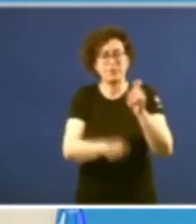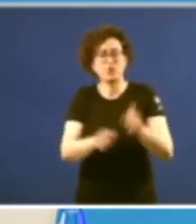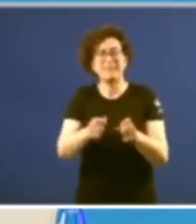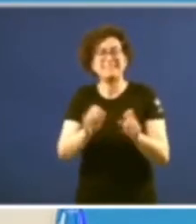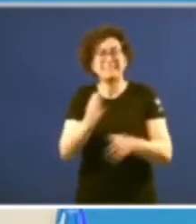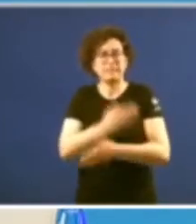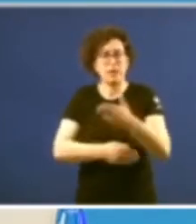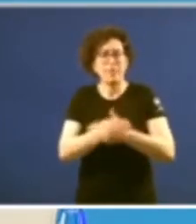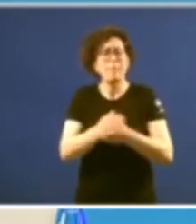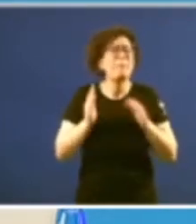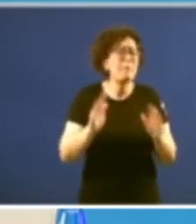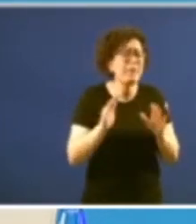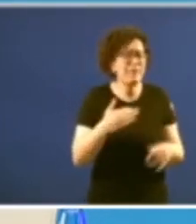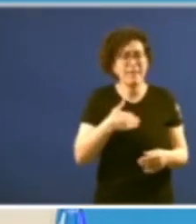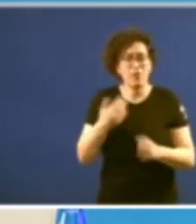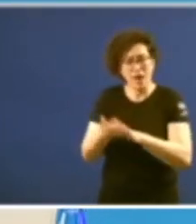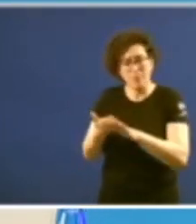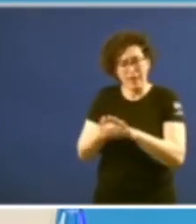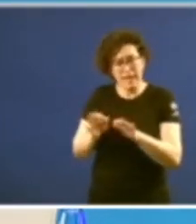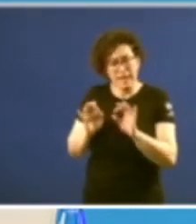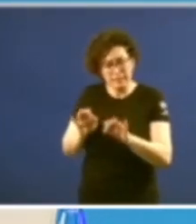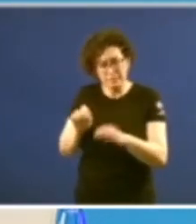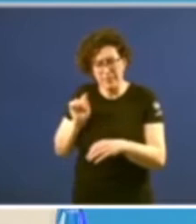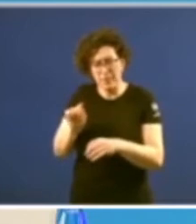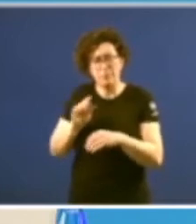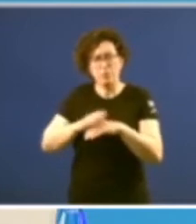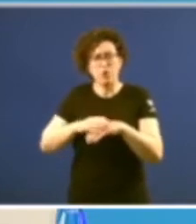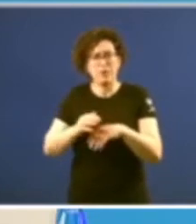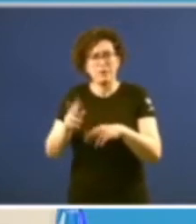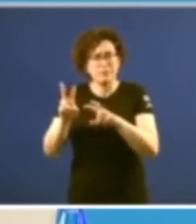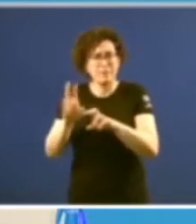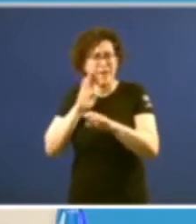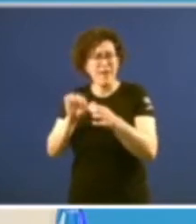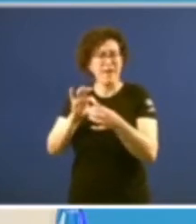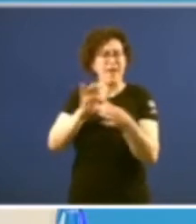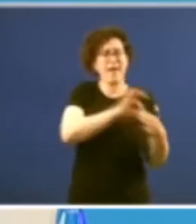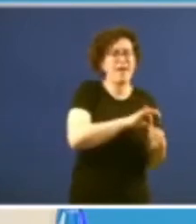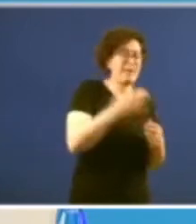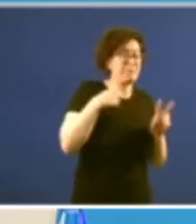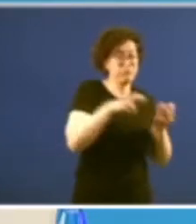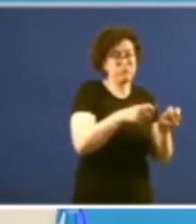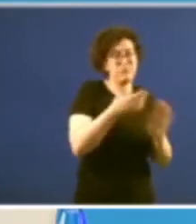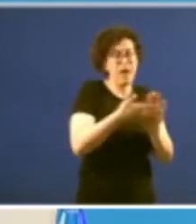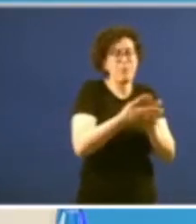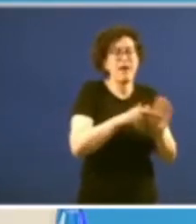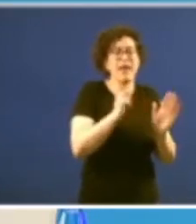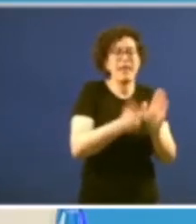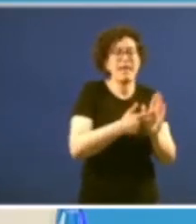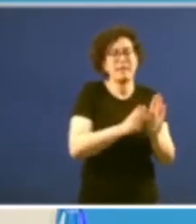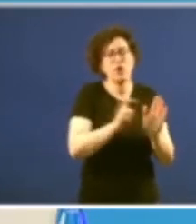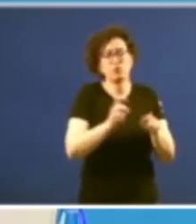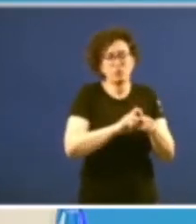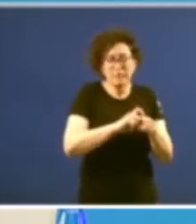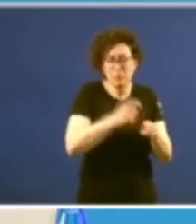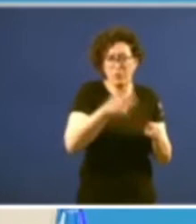discapacidad pero quiero mencionar muy especialmente porque tiene que ver con esa referencia inicial que yo hacía de estas leyes de otro perfil de otro